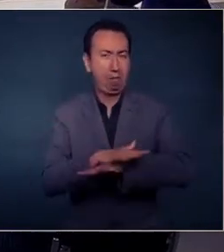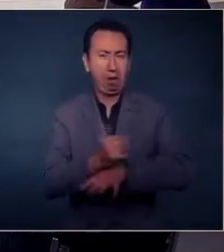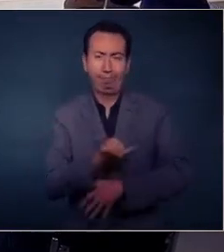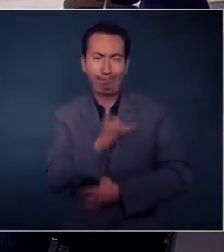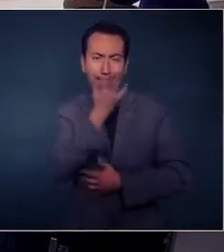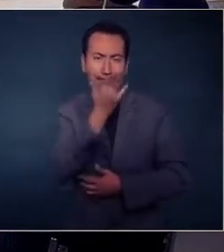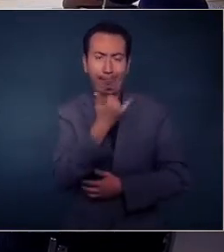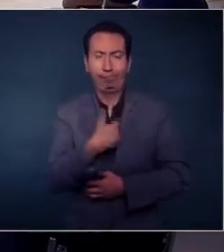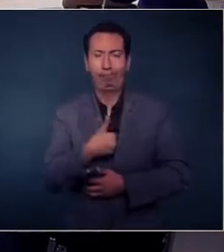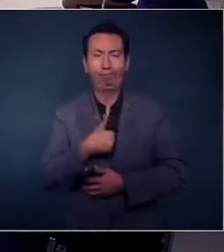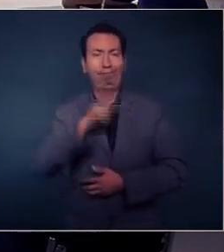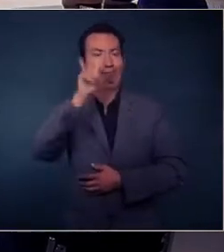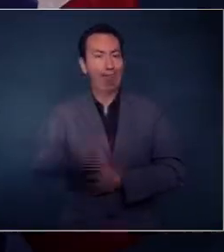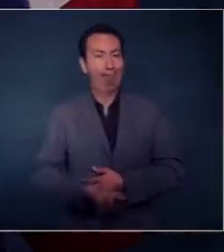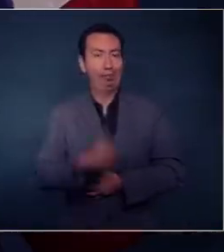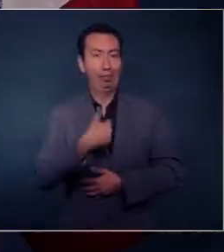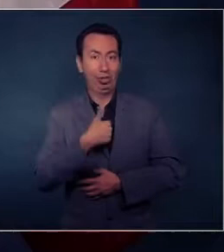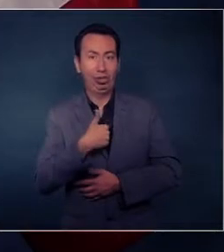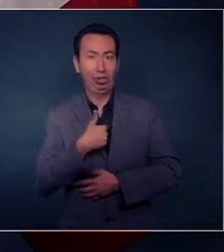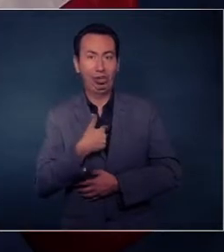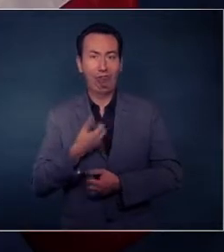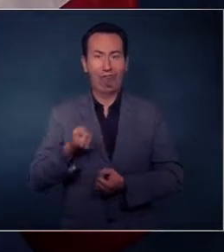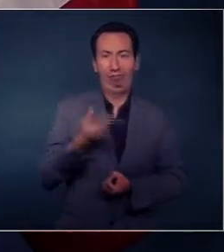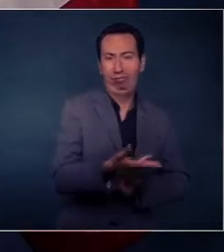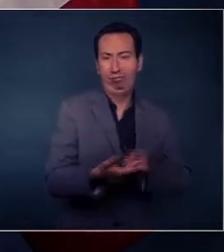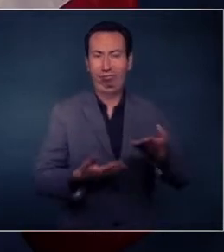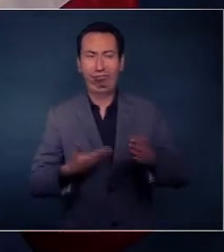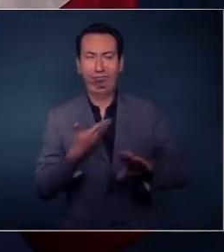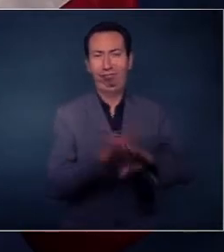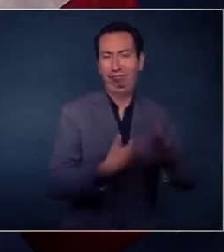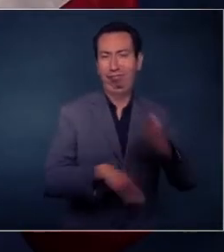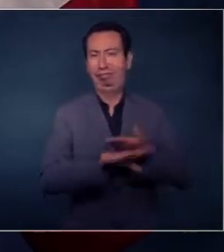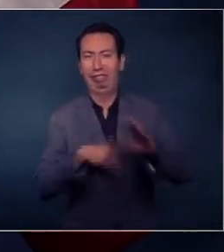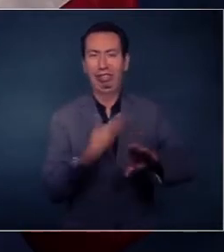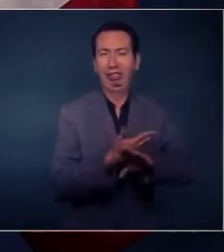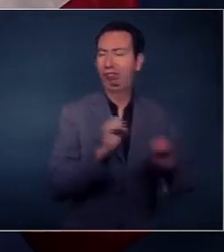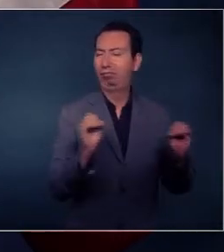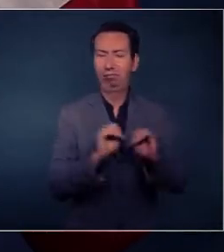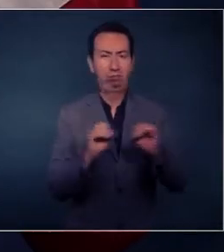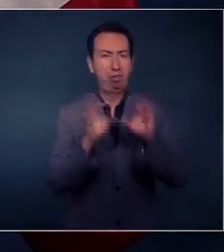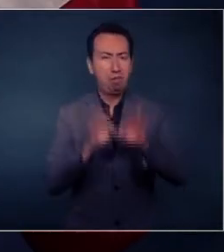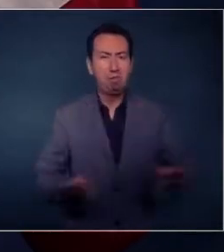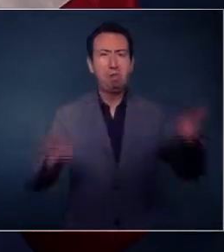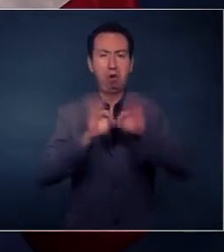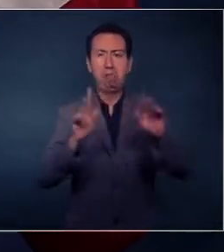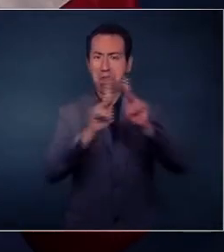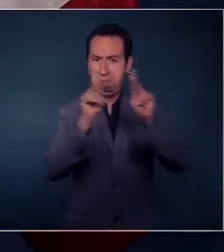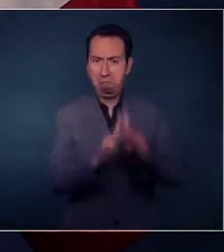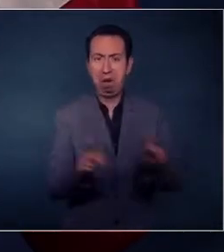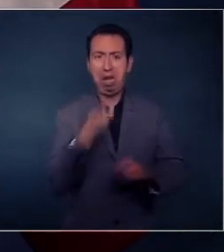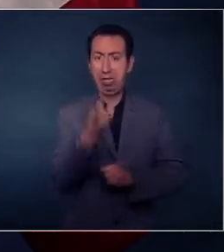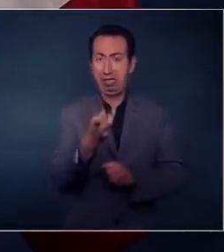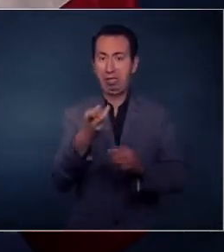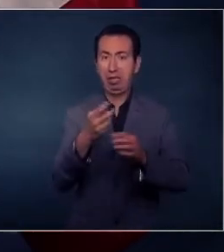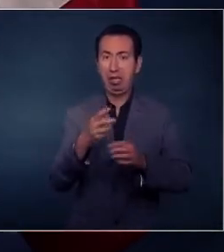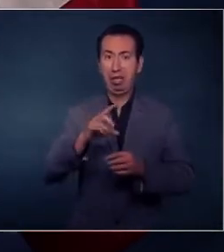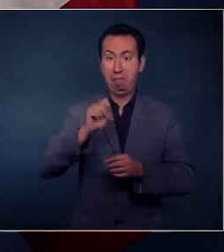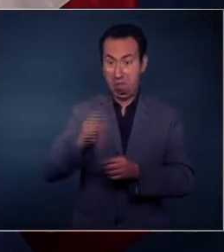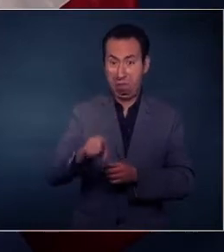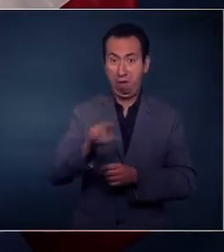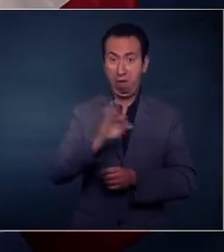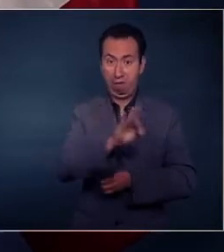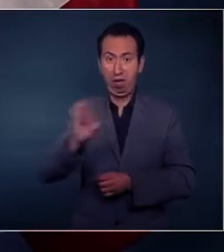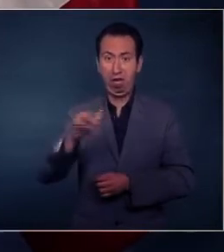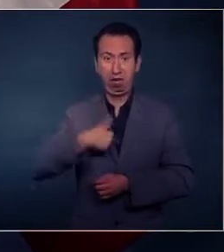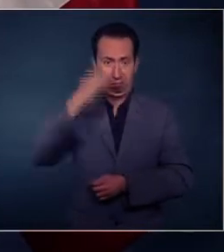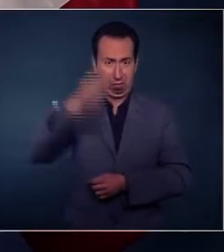reconozco que eso no le abonaba nada a la construcción de la paz. Y a partir de esa fecha hice un compromiso con